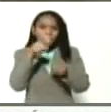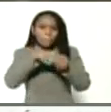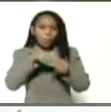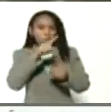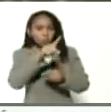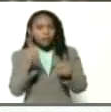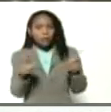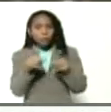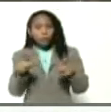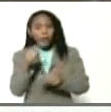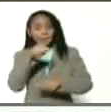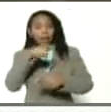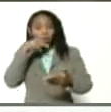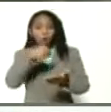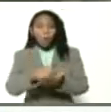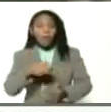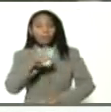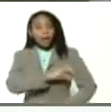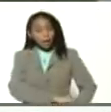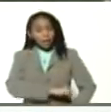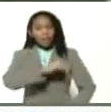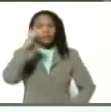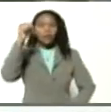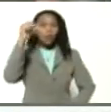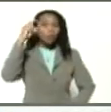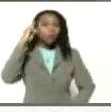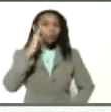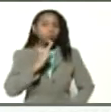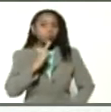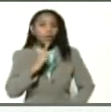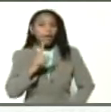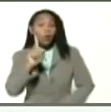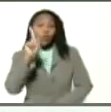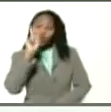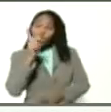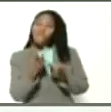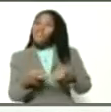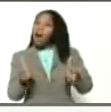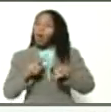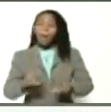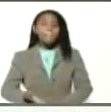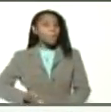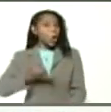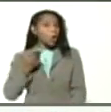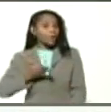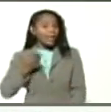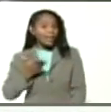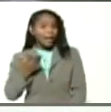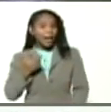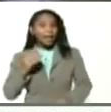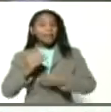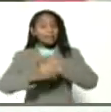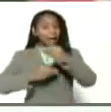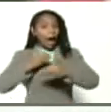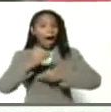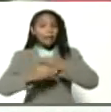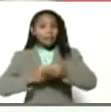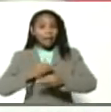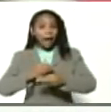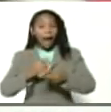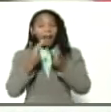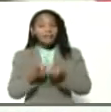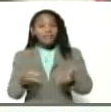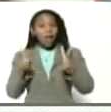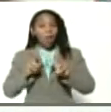sistema de orquesta lleva el nombre del libertador Simón Bolívar. Y que uno de los valores más grandes que se forja es el